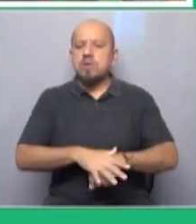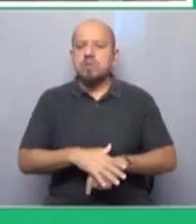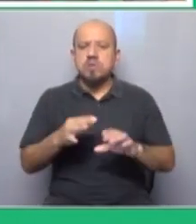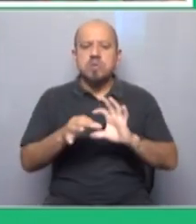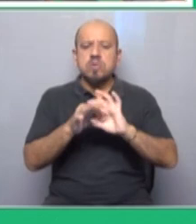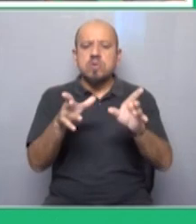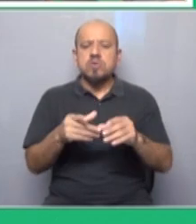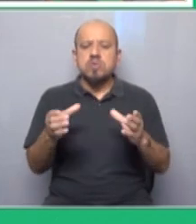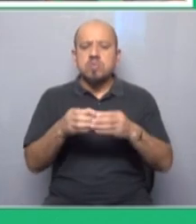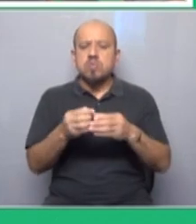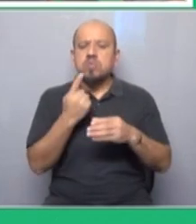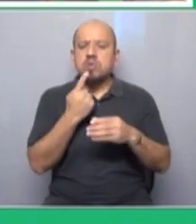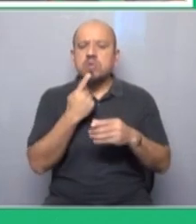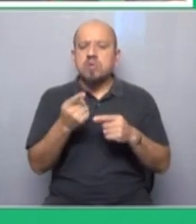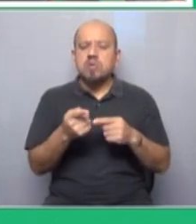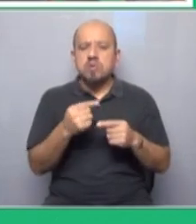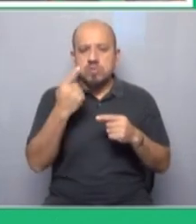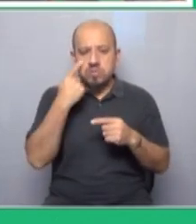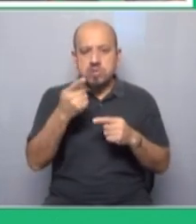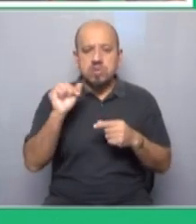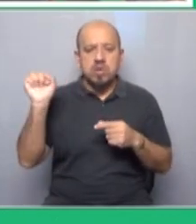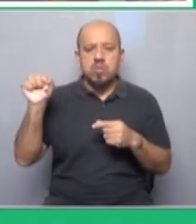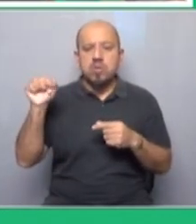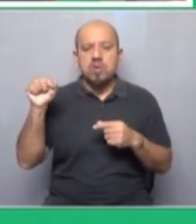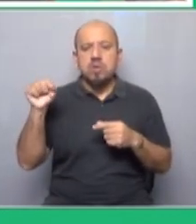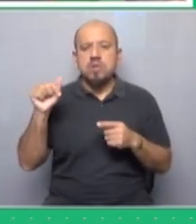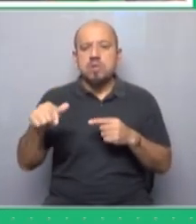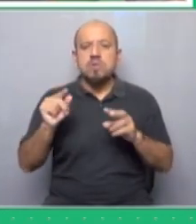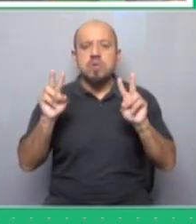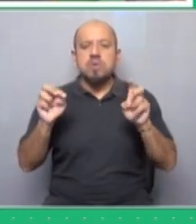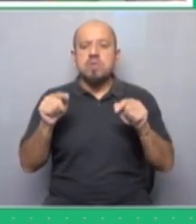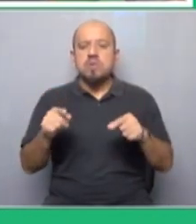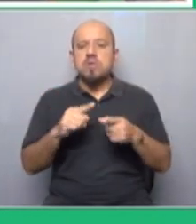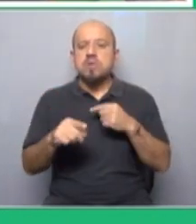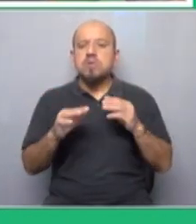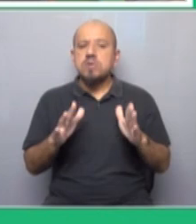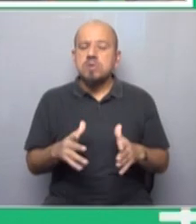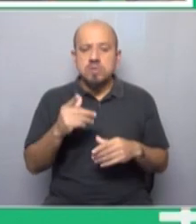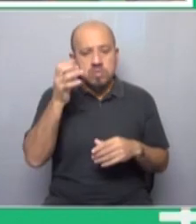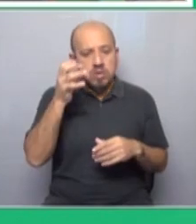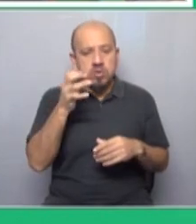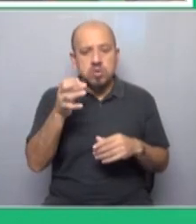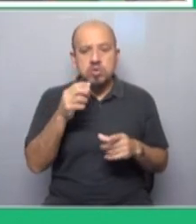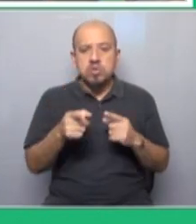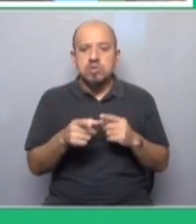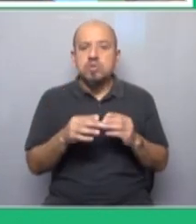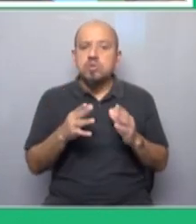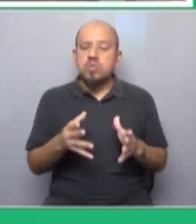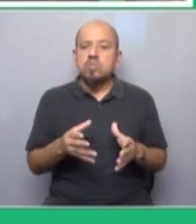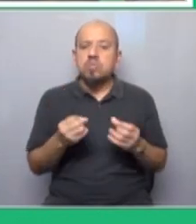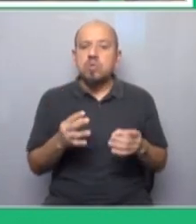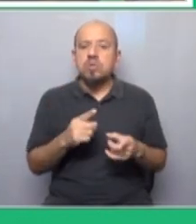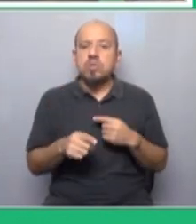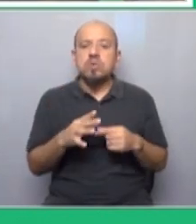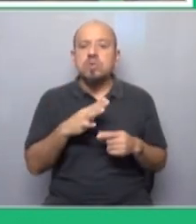democracia y a los partidos políticos y si no miren las encuestas últimas con respecto a estos temas entonces es un camino peligroso que les está saliendo muy mal porque por